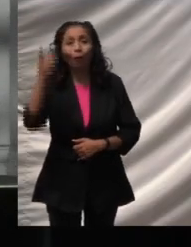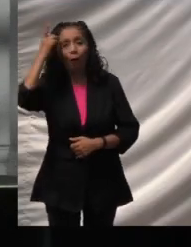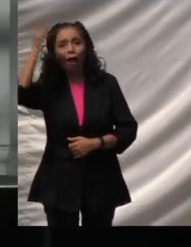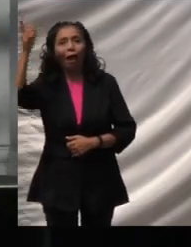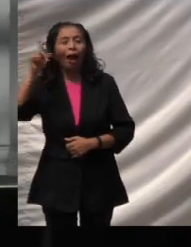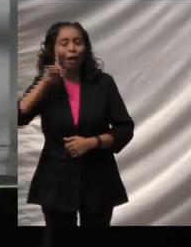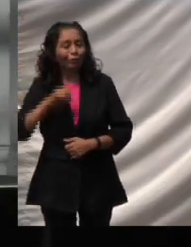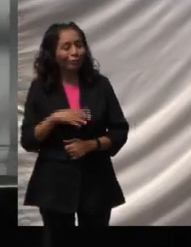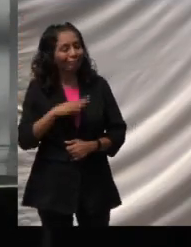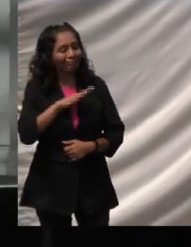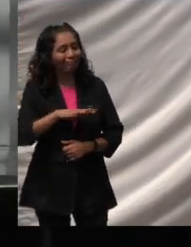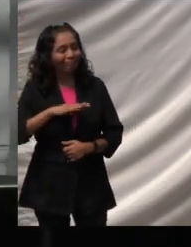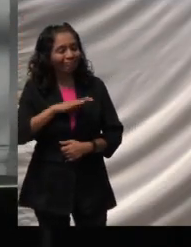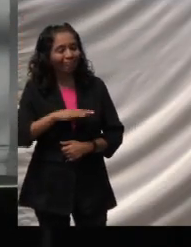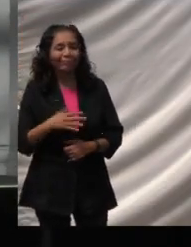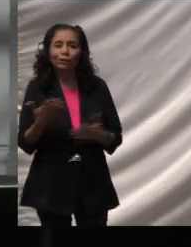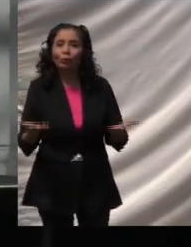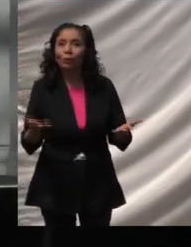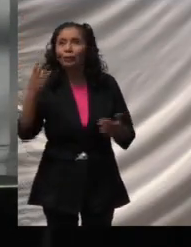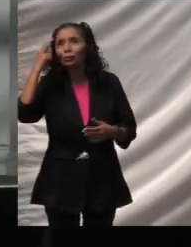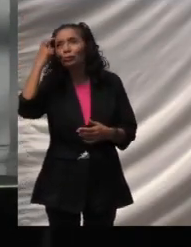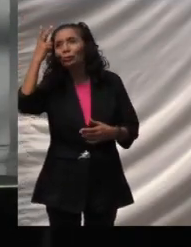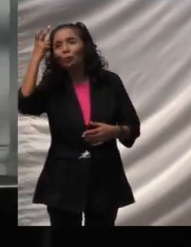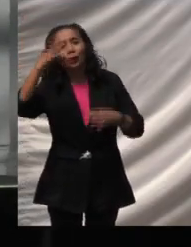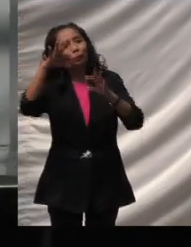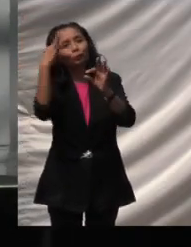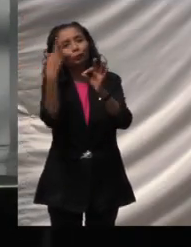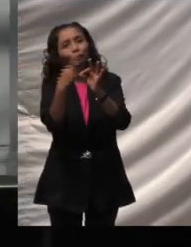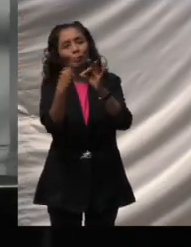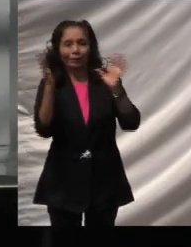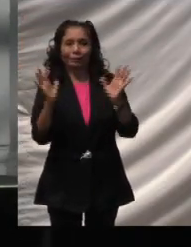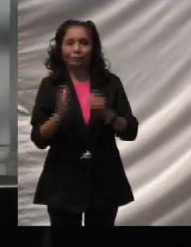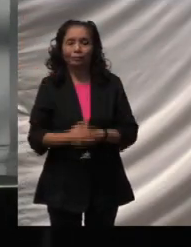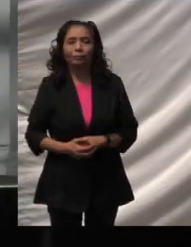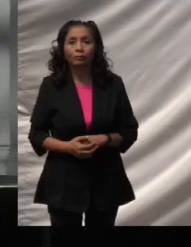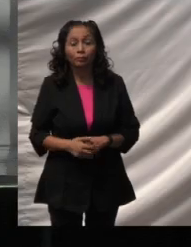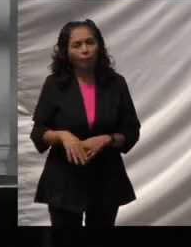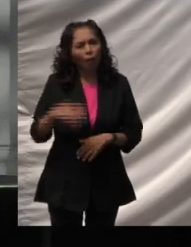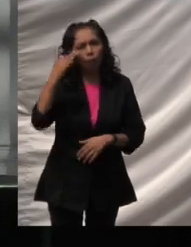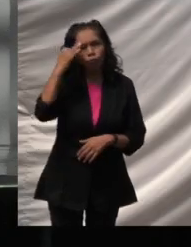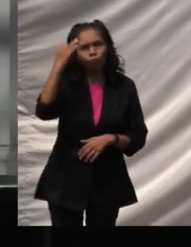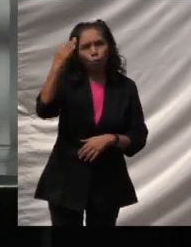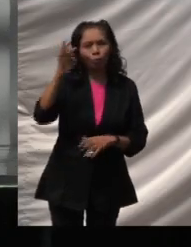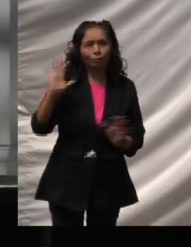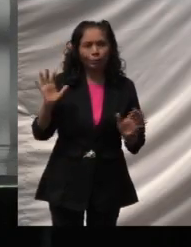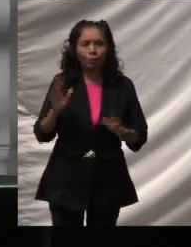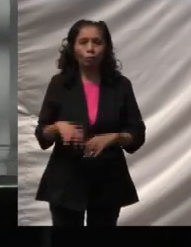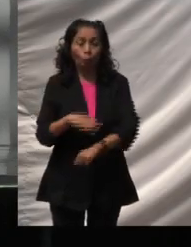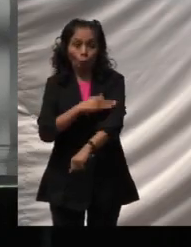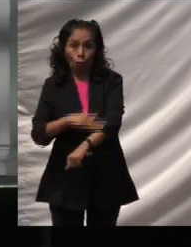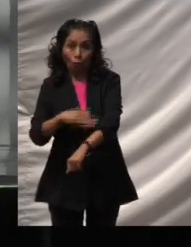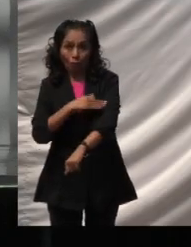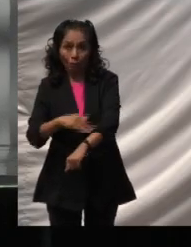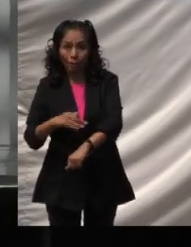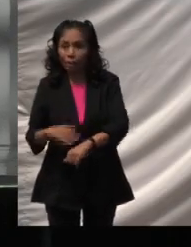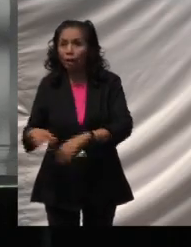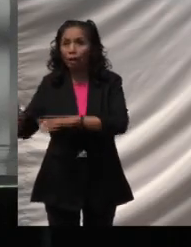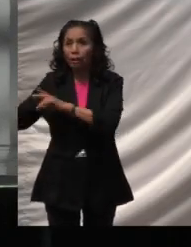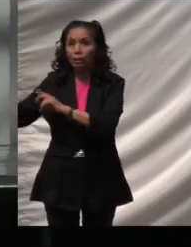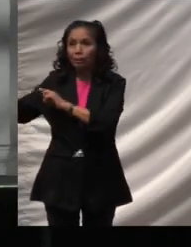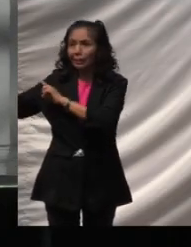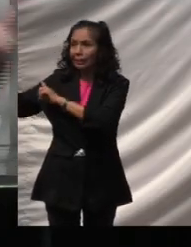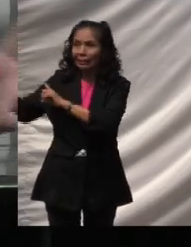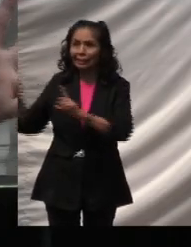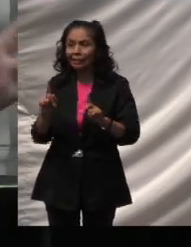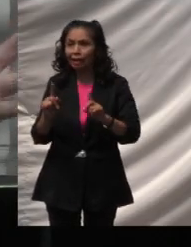porque al fin se cumplió su deseo. Después de un rato, llegó una familia que venía huyendo de